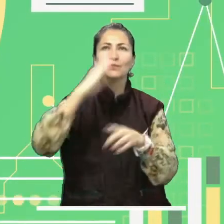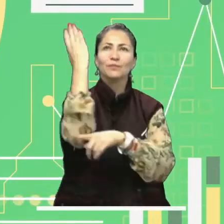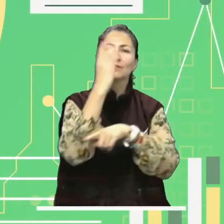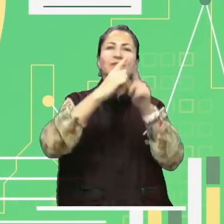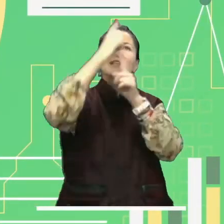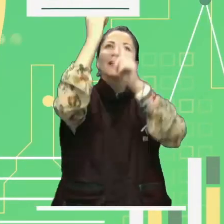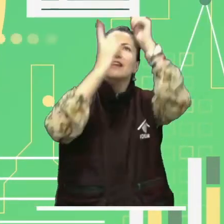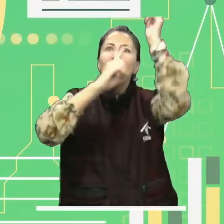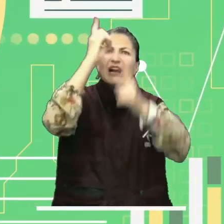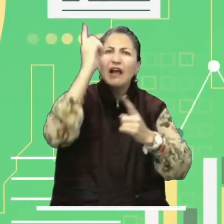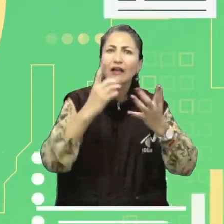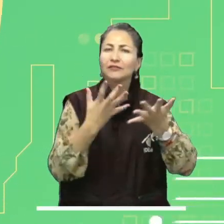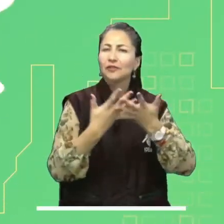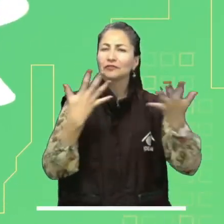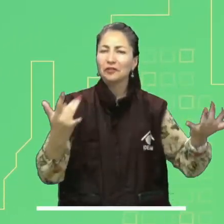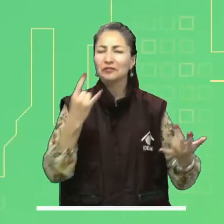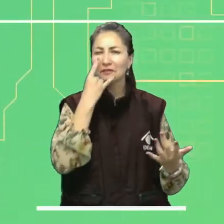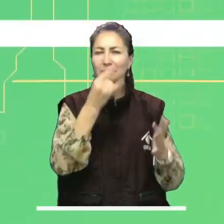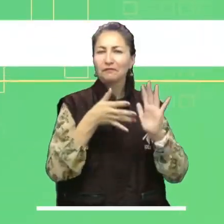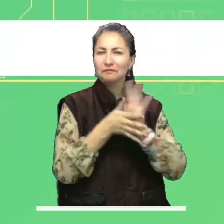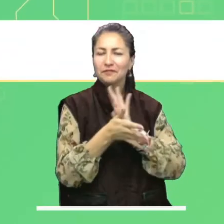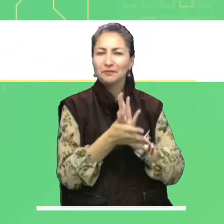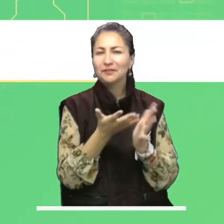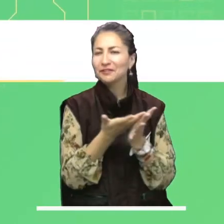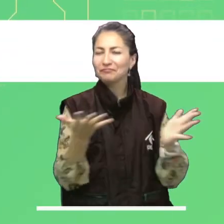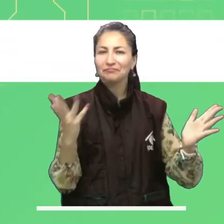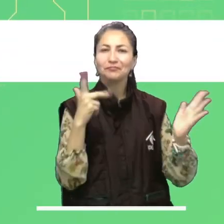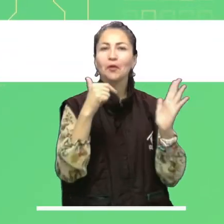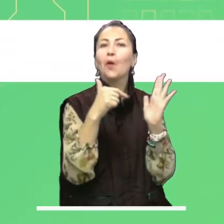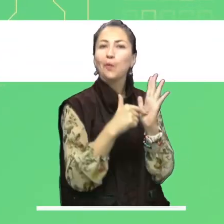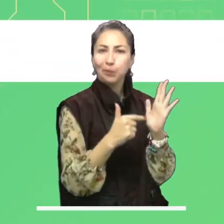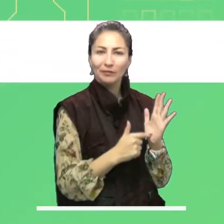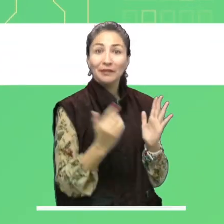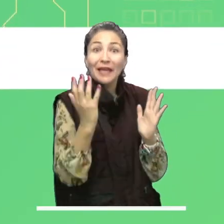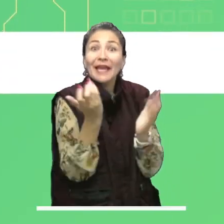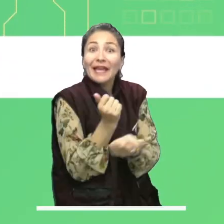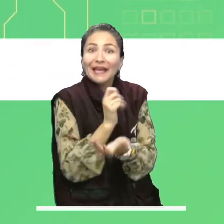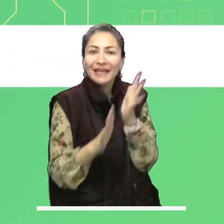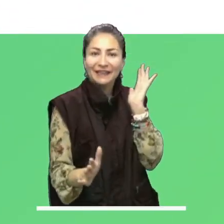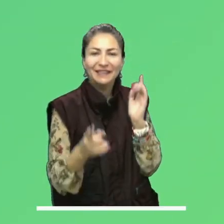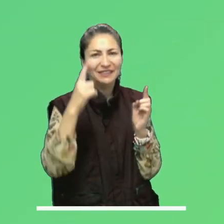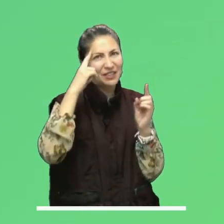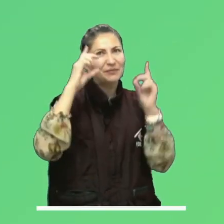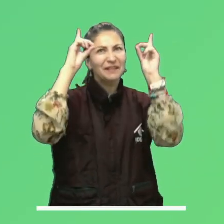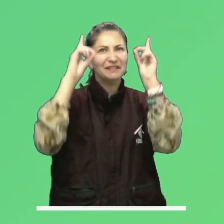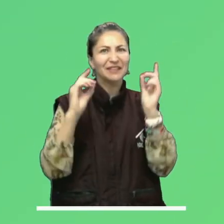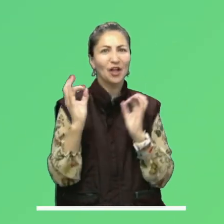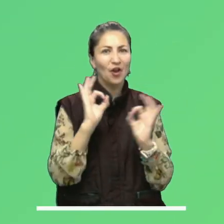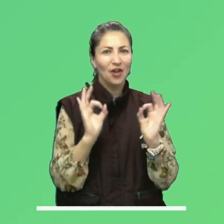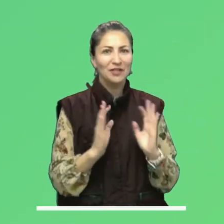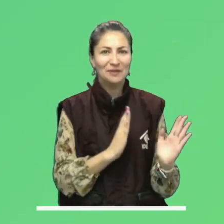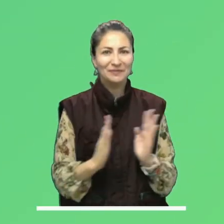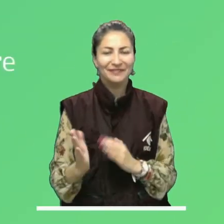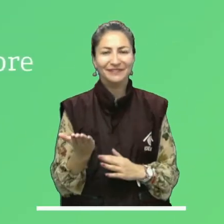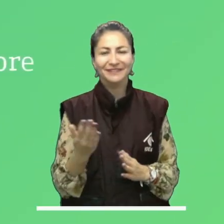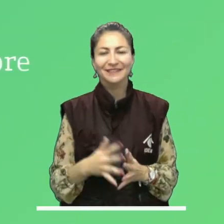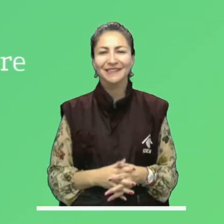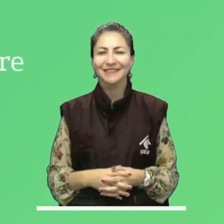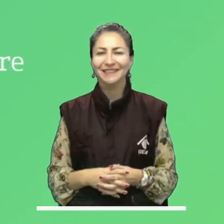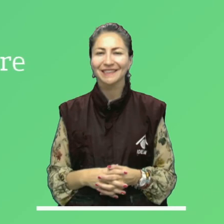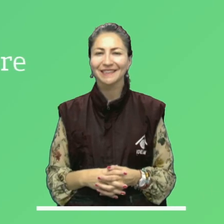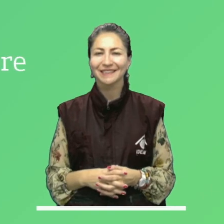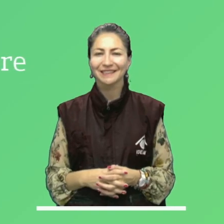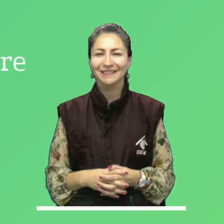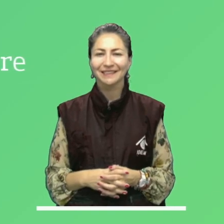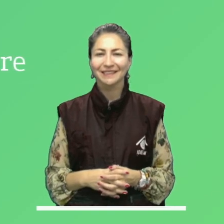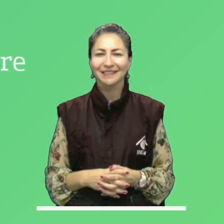cifras de deforestación, estadísticas de rayos y otros datos de interés. Descarguela gratis, planee su día